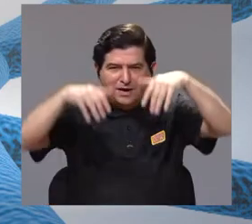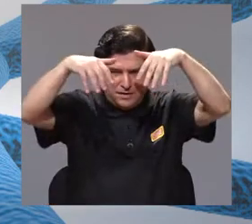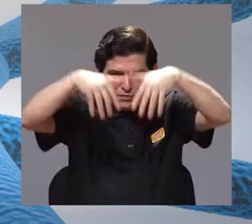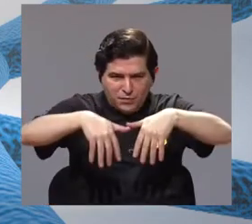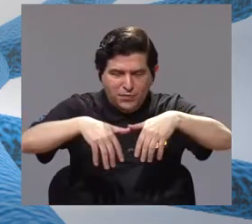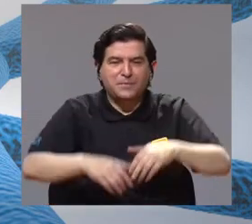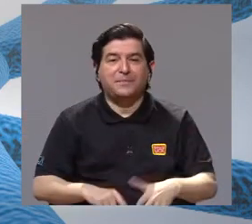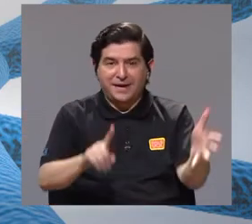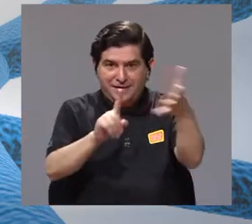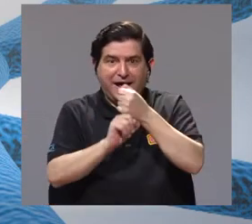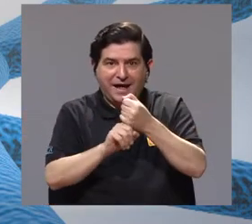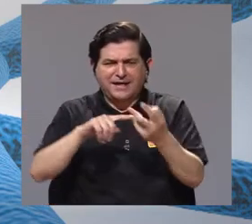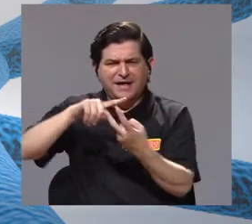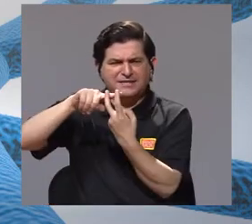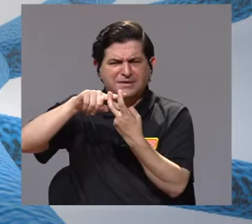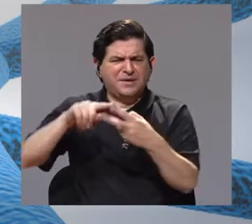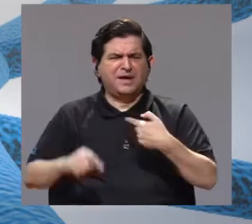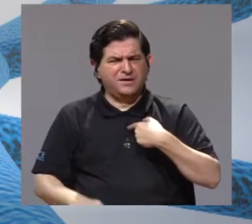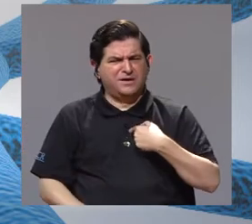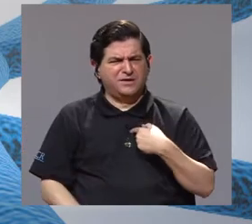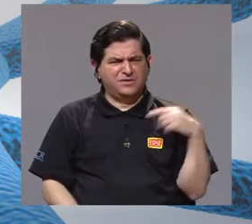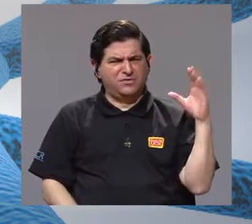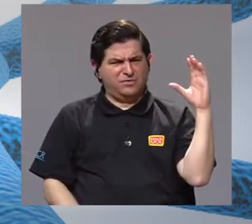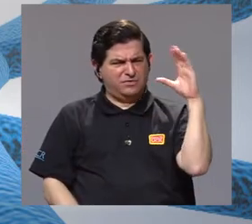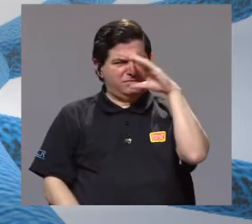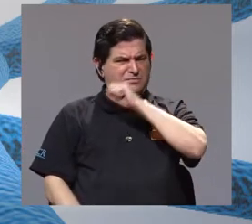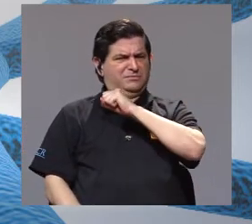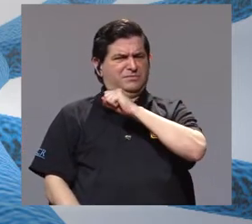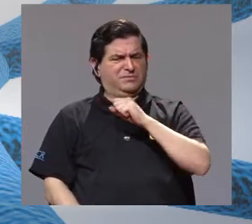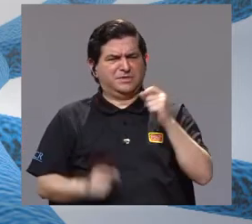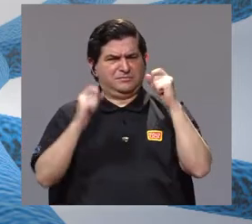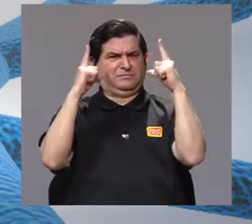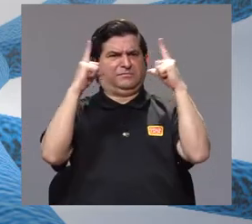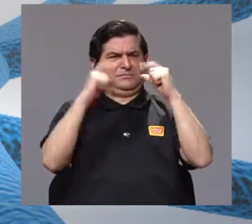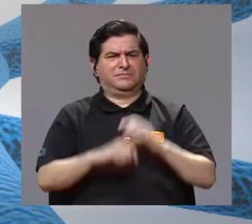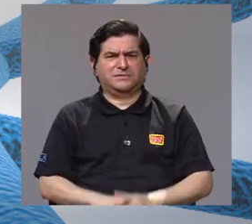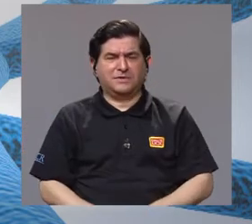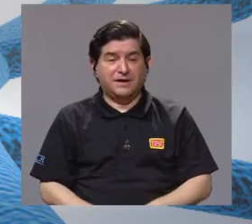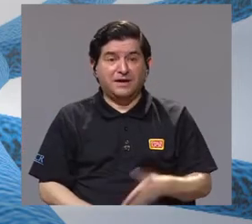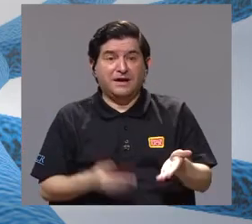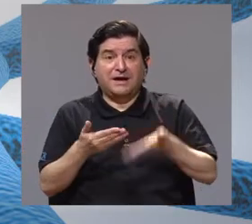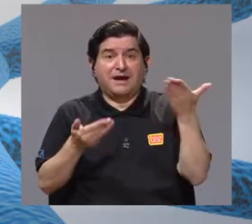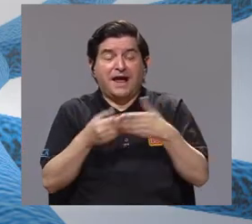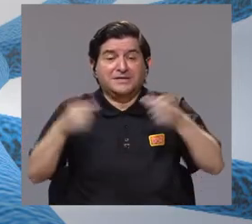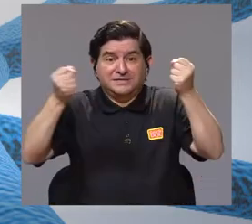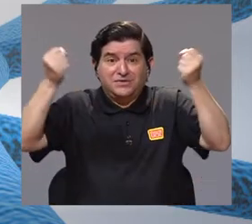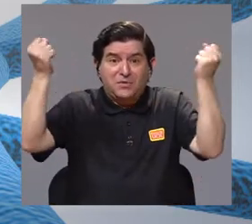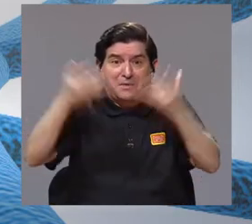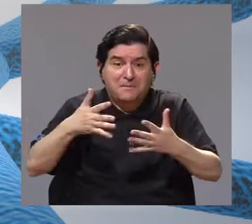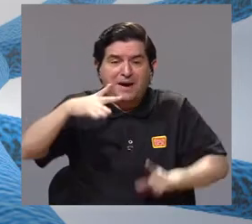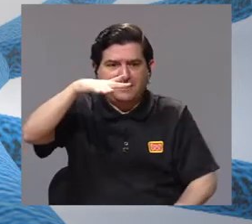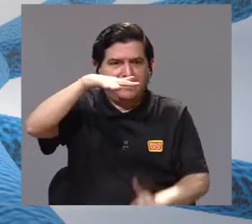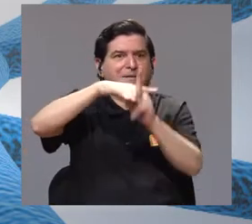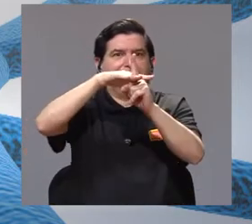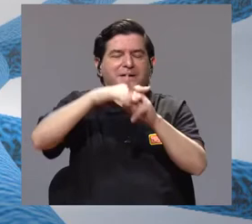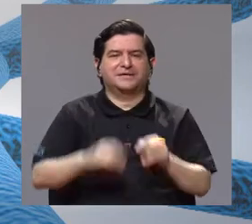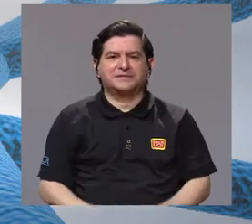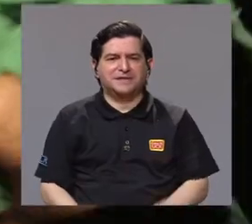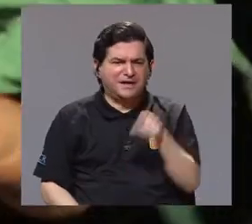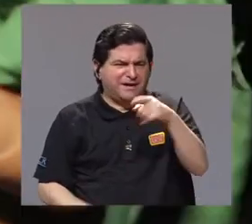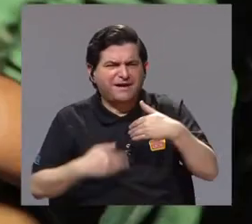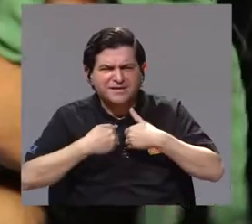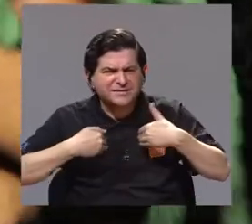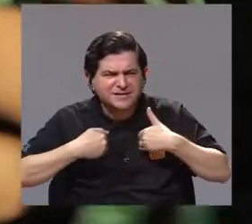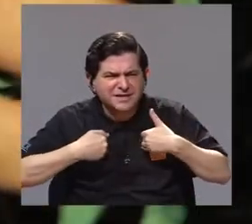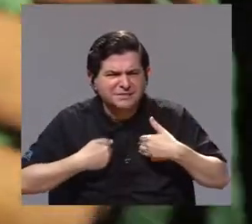ese momento realmente me sorprendió cuando vi, o sea, como fue un acto de magia que apareció en la red de ese animal que volaba